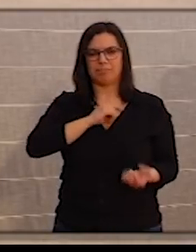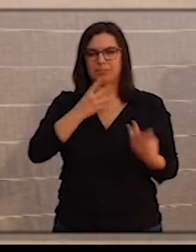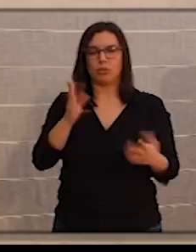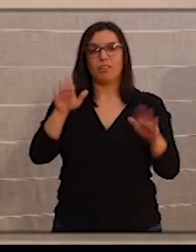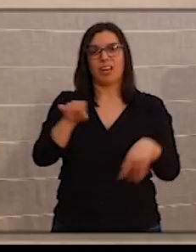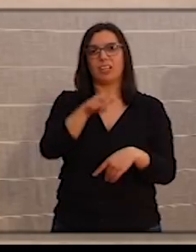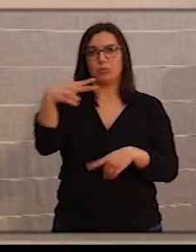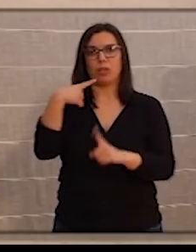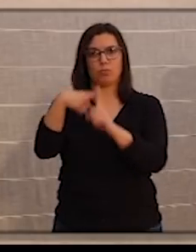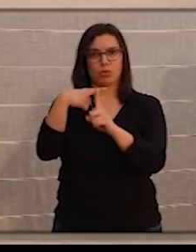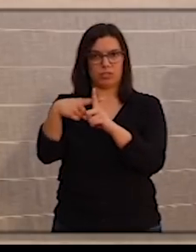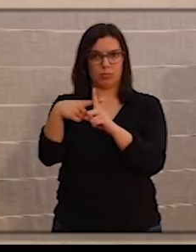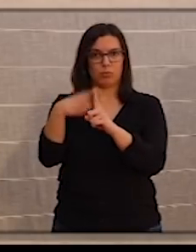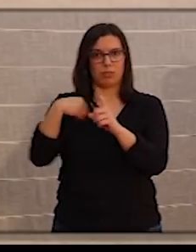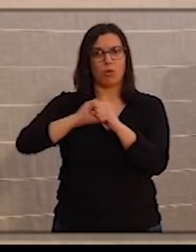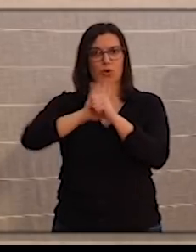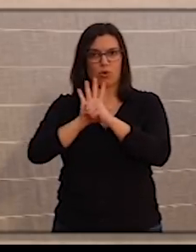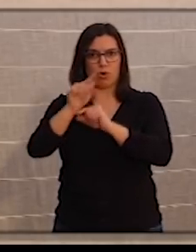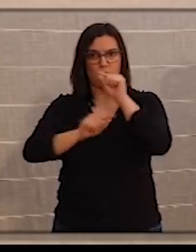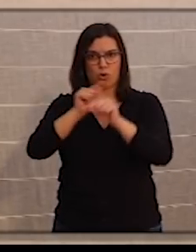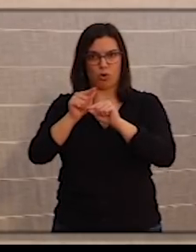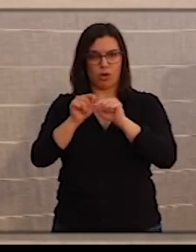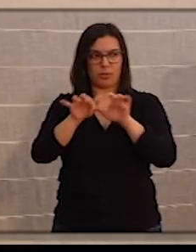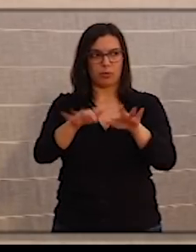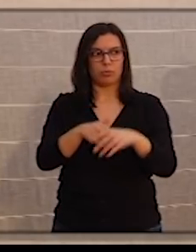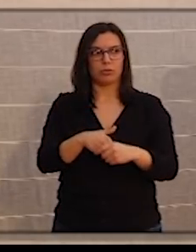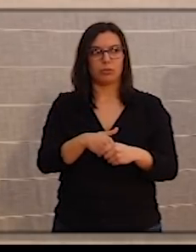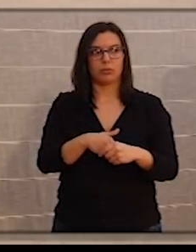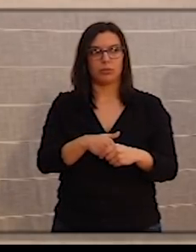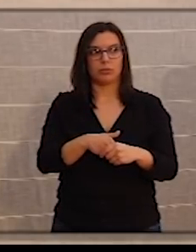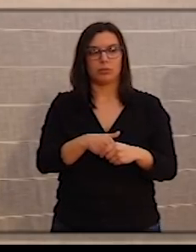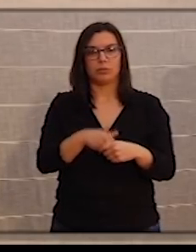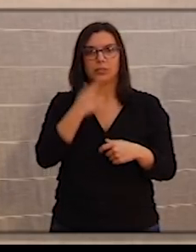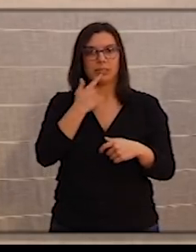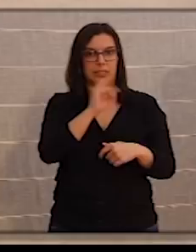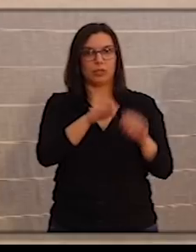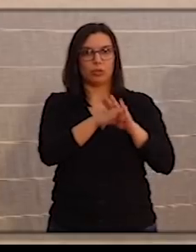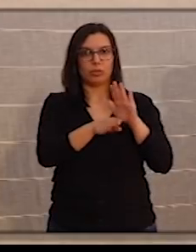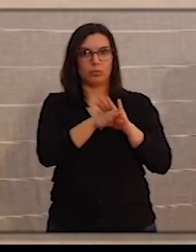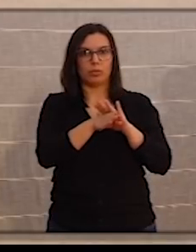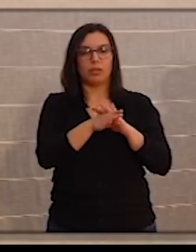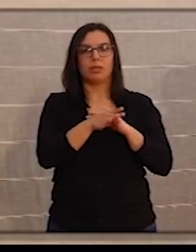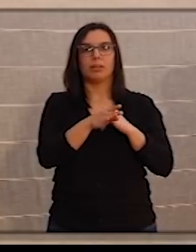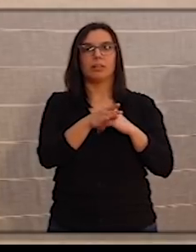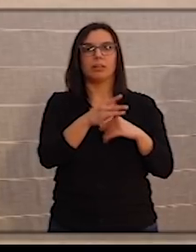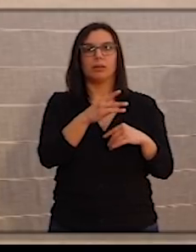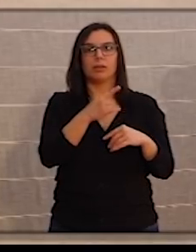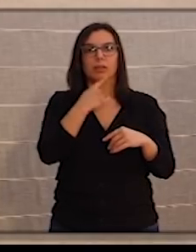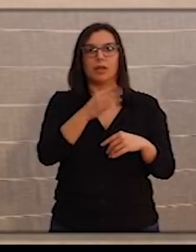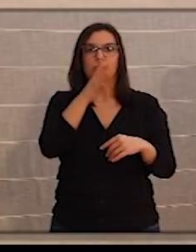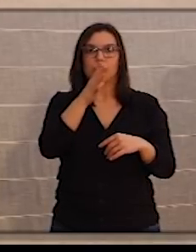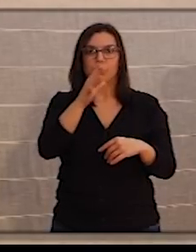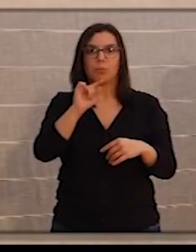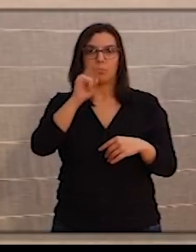positivo en coronavirus. Sí, sí, no, no. Continúe. Era solamente que antes de dar paso a la